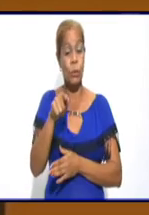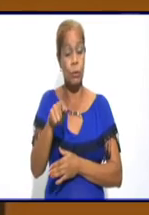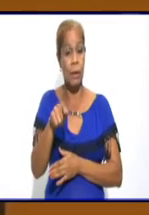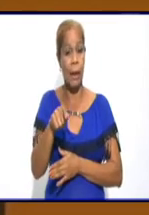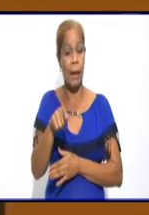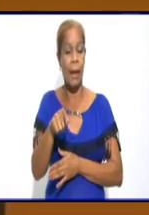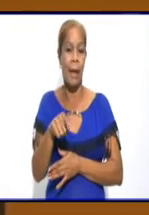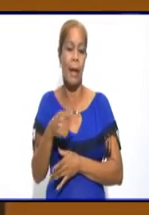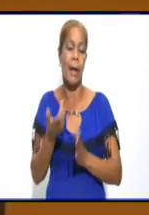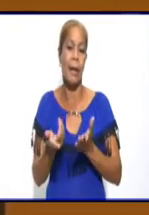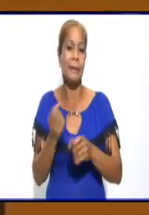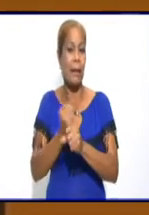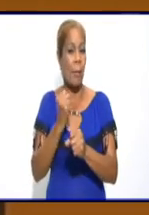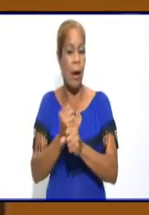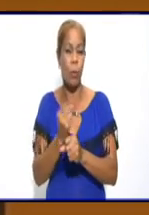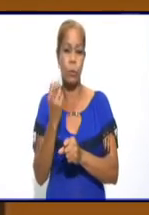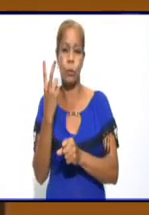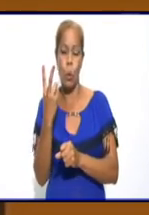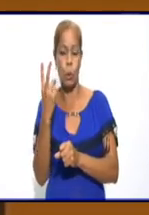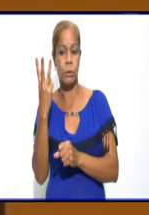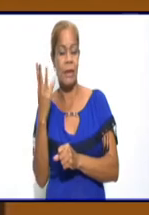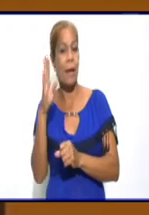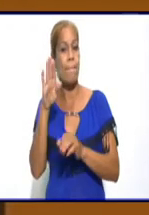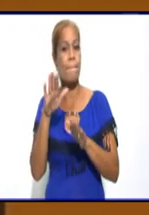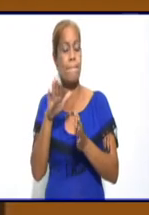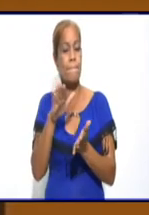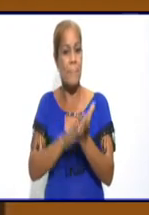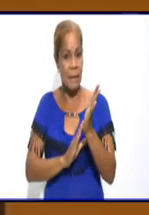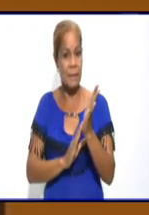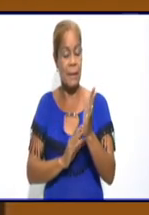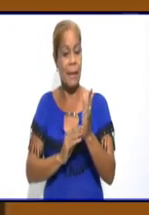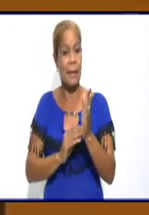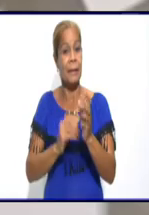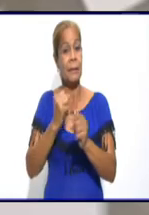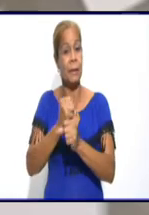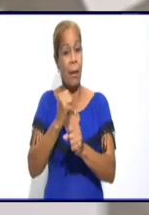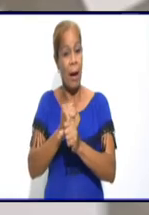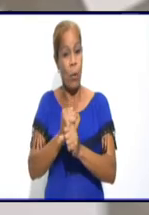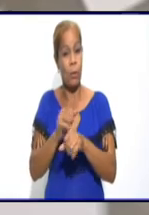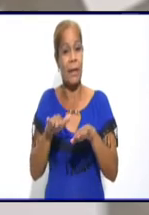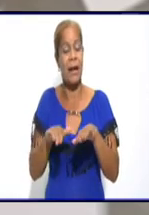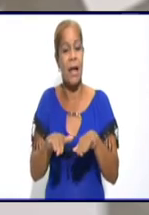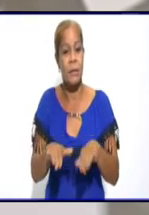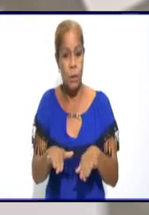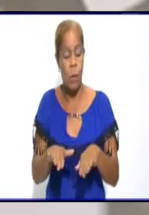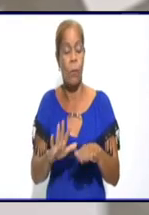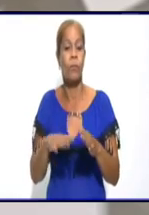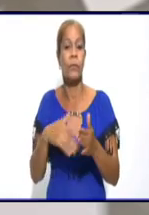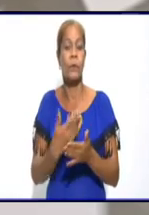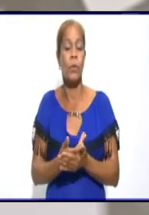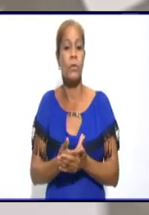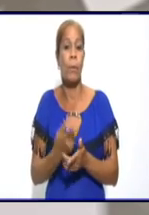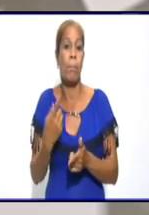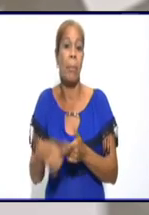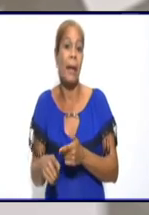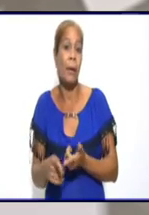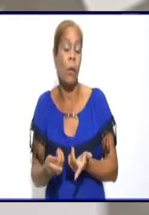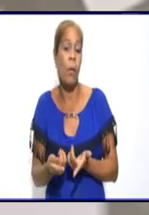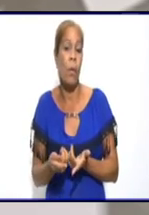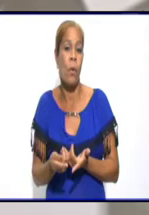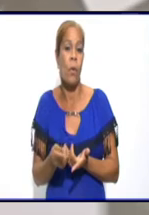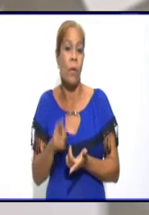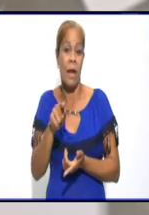resto del año, tiene la obligación de presentar la declaración jurada del sobre lo que pasa es que él pregunta, él al final estuvo seis meses, lo que fue tres